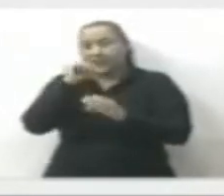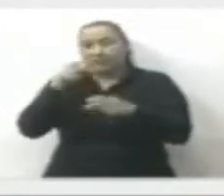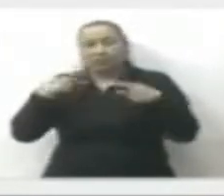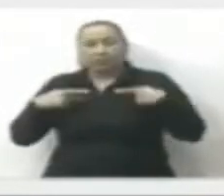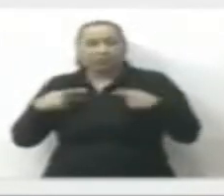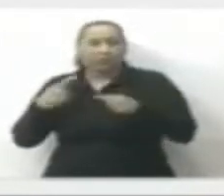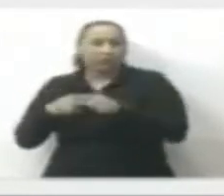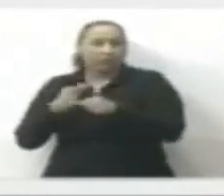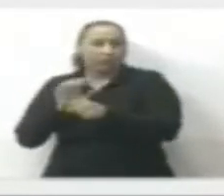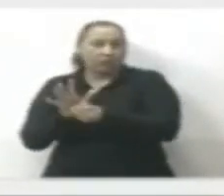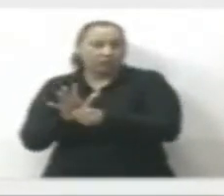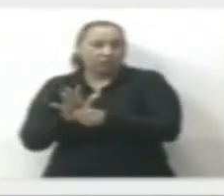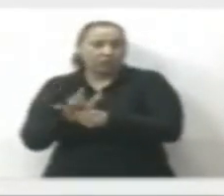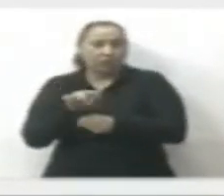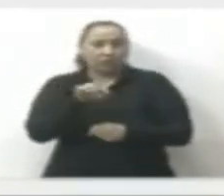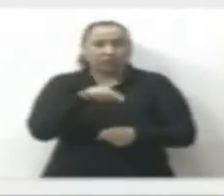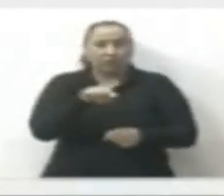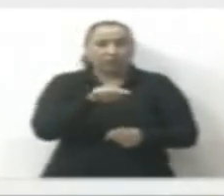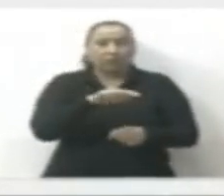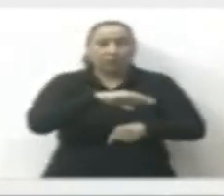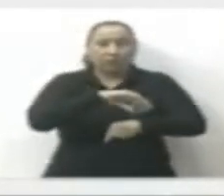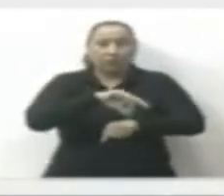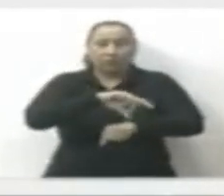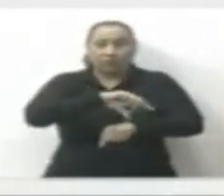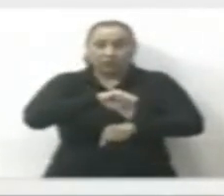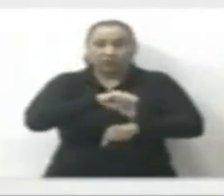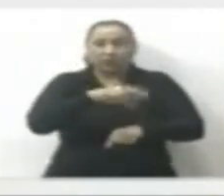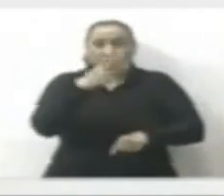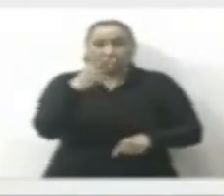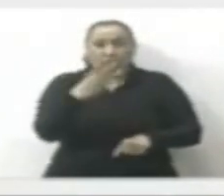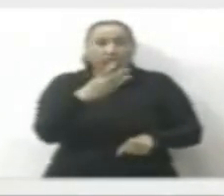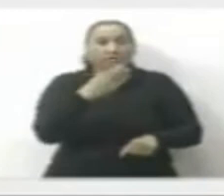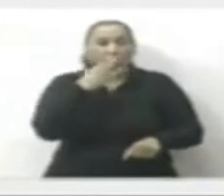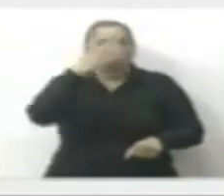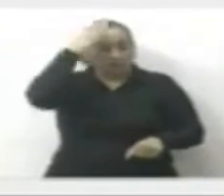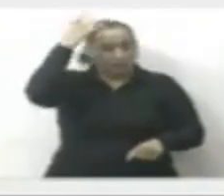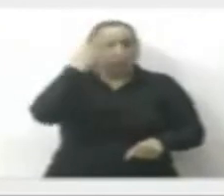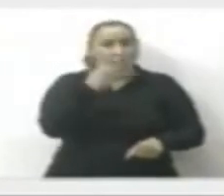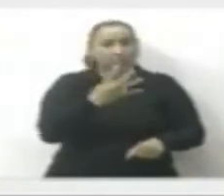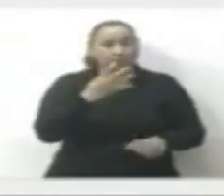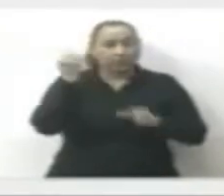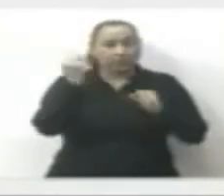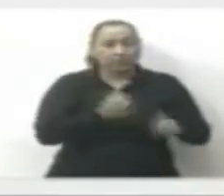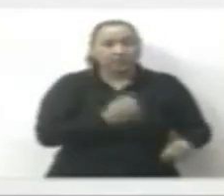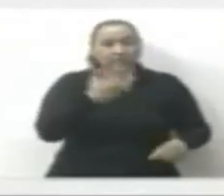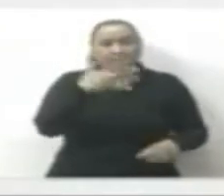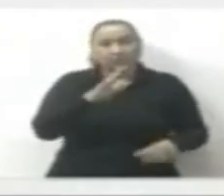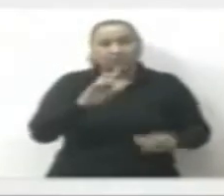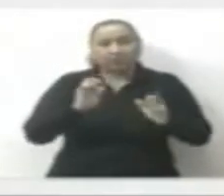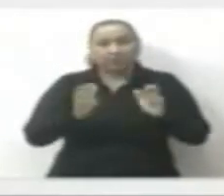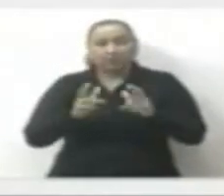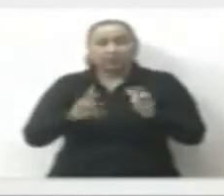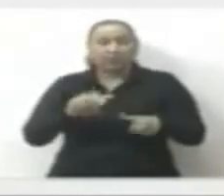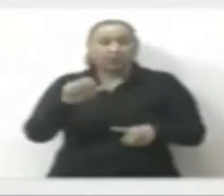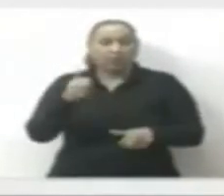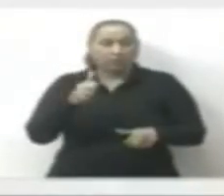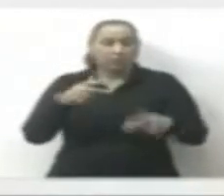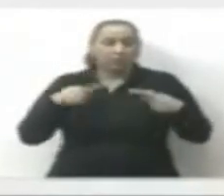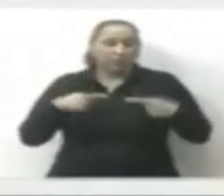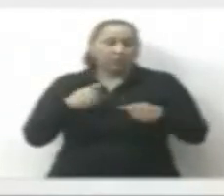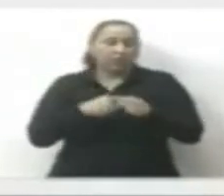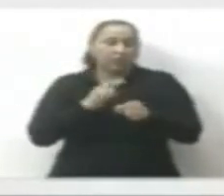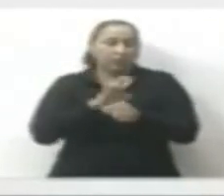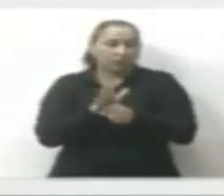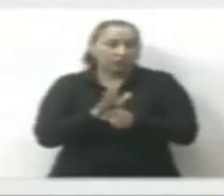casos activos. Coquimatlán tiene 3, Coquemoc 4, Tecomán 10 y Armería 11 casos activos.